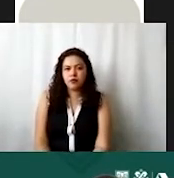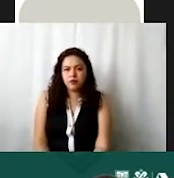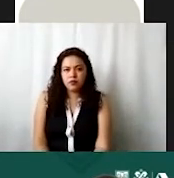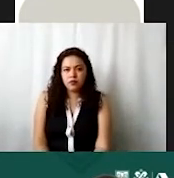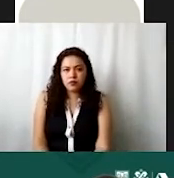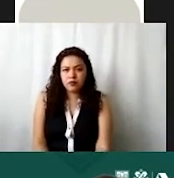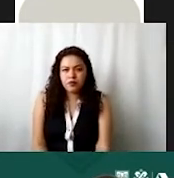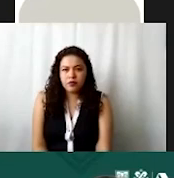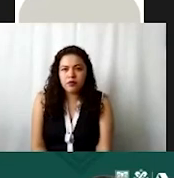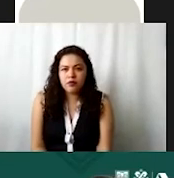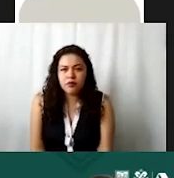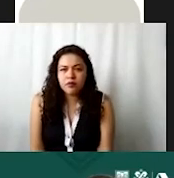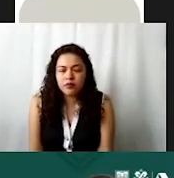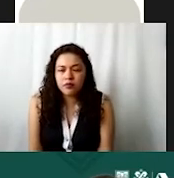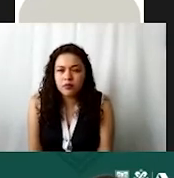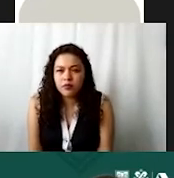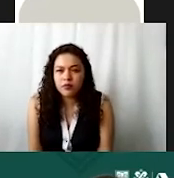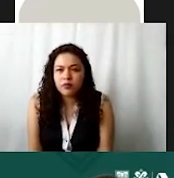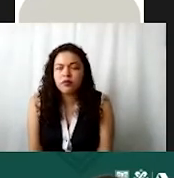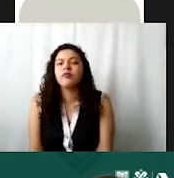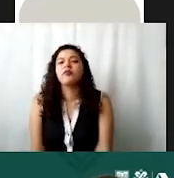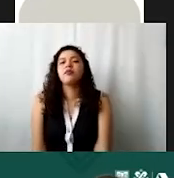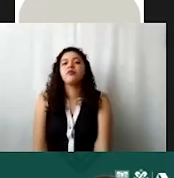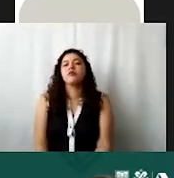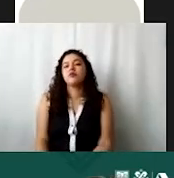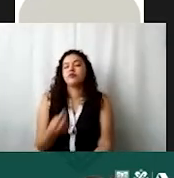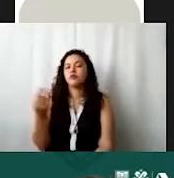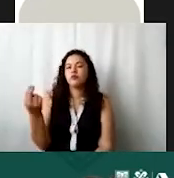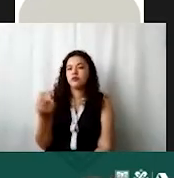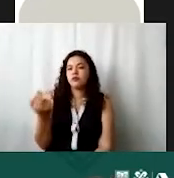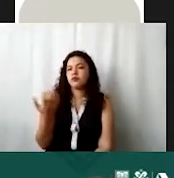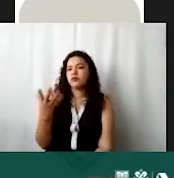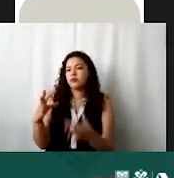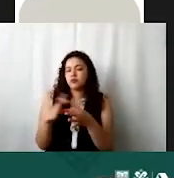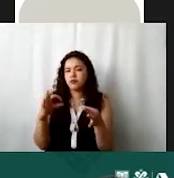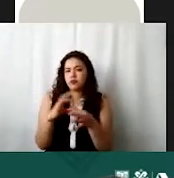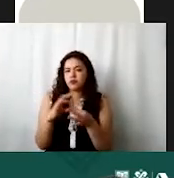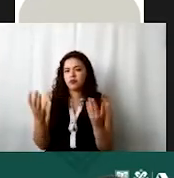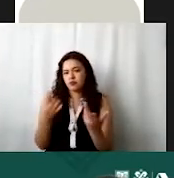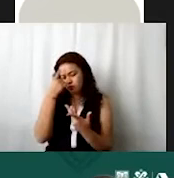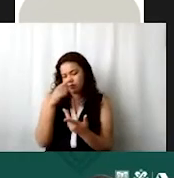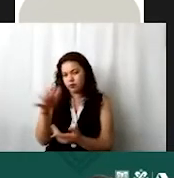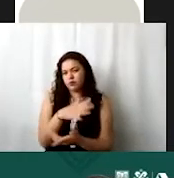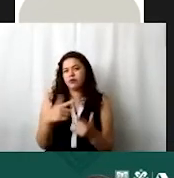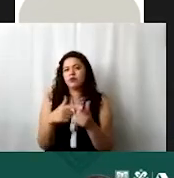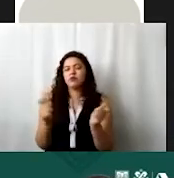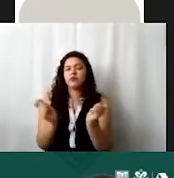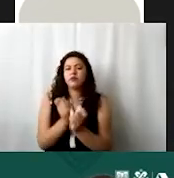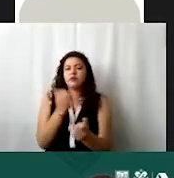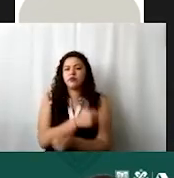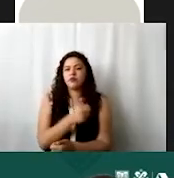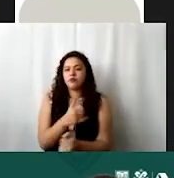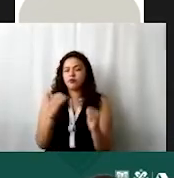por lo tanto ya no voy a requerir pues aclarar a qué población va a atender cada una de las